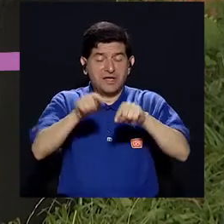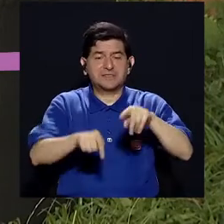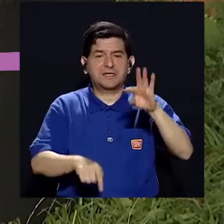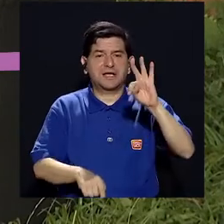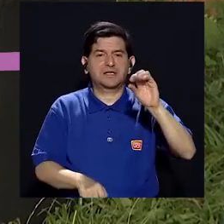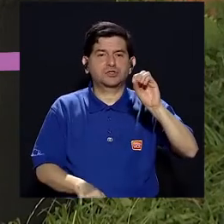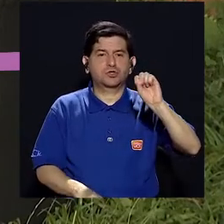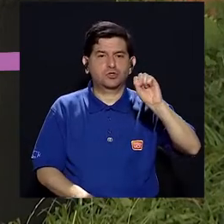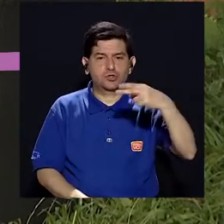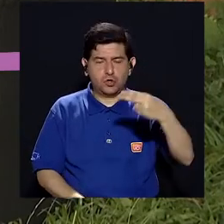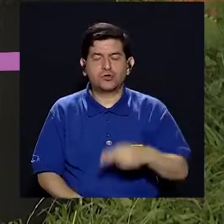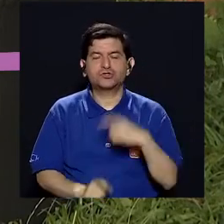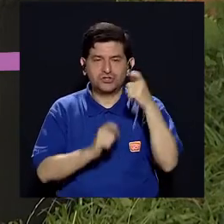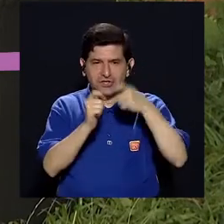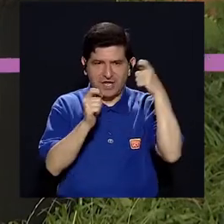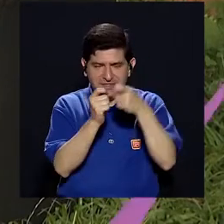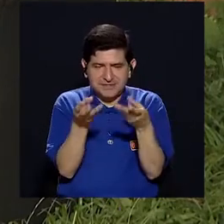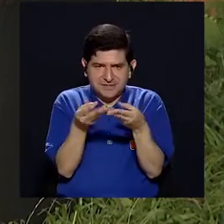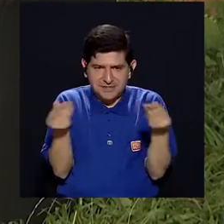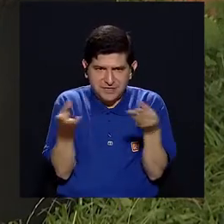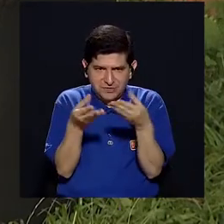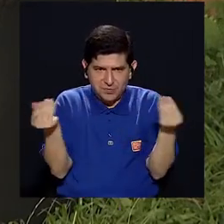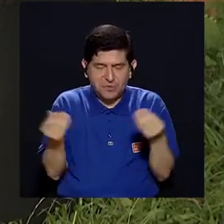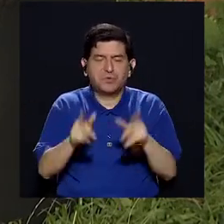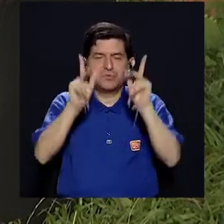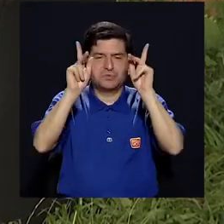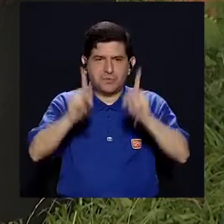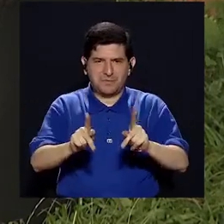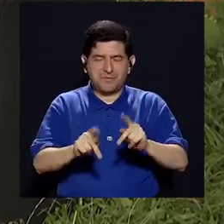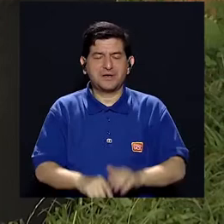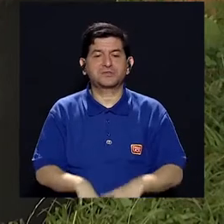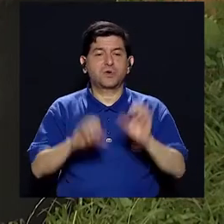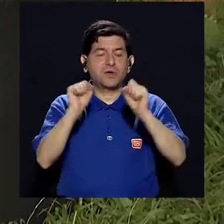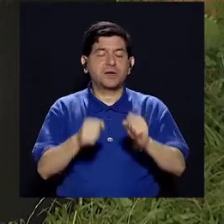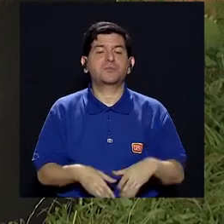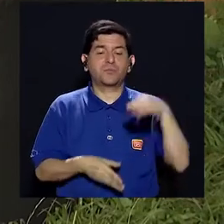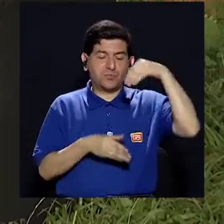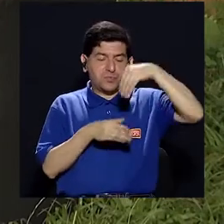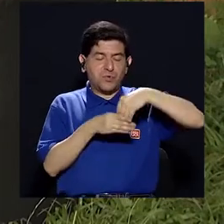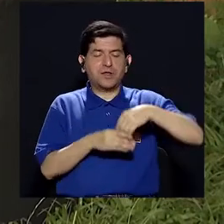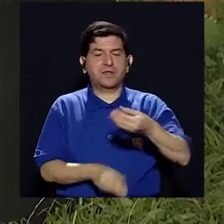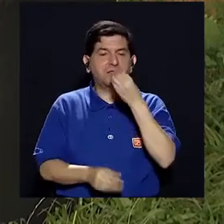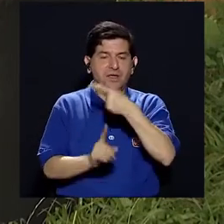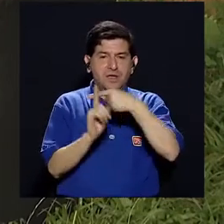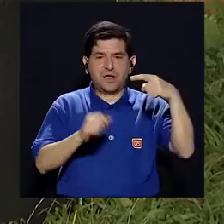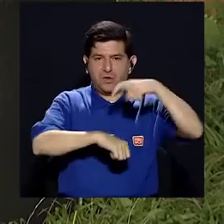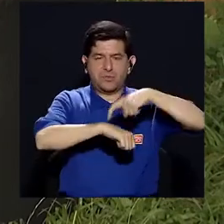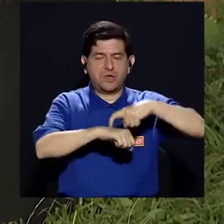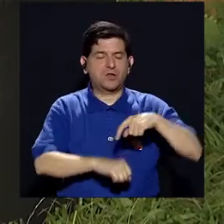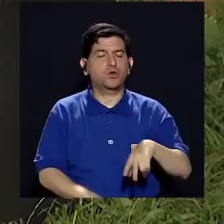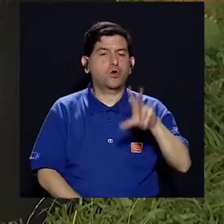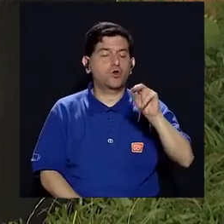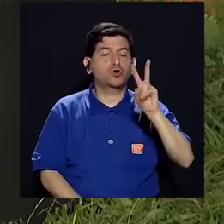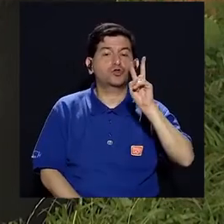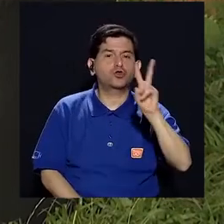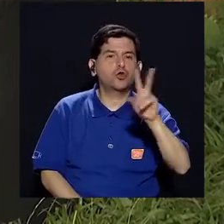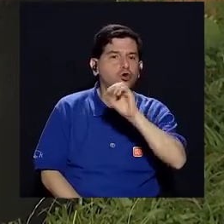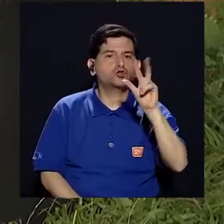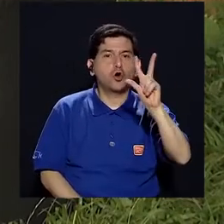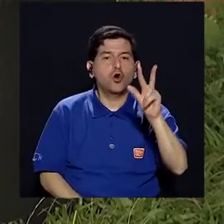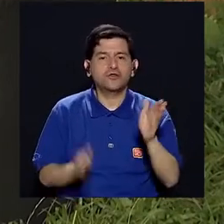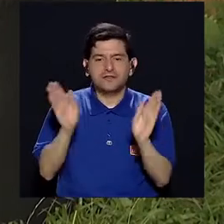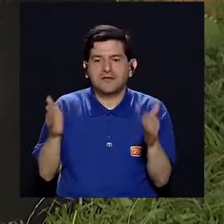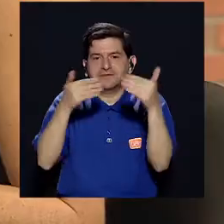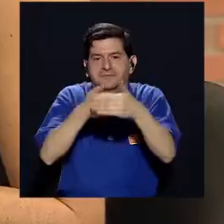que en eso, pues tratamos siempre de que sea justo el producto o la cantidad que la persona se puede incorporar en una merienda. Entonces, no comerme dos, tres